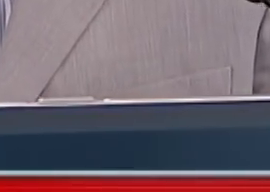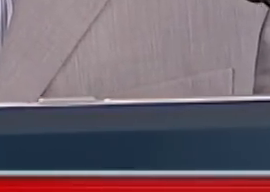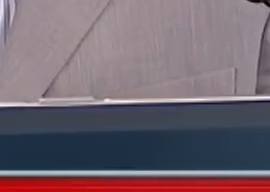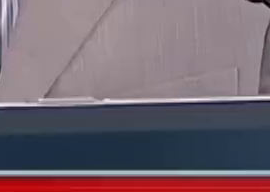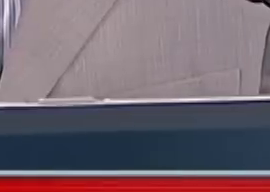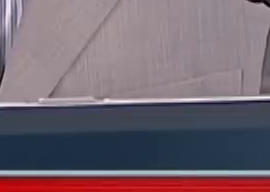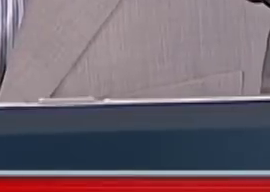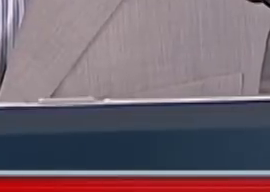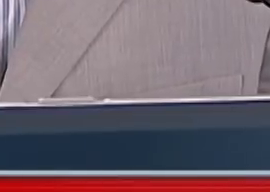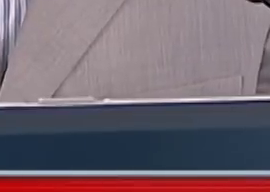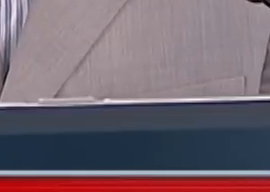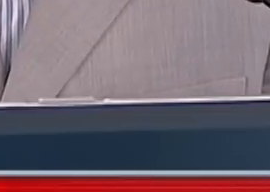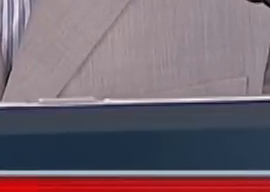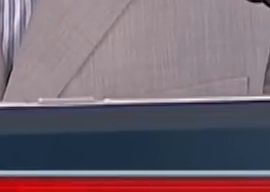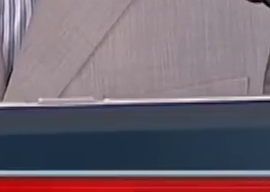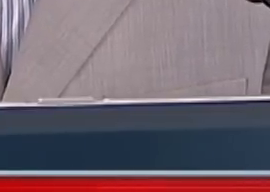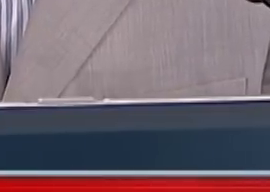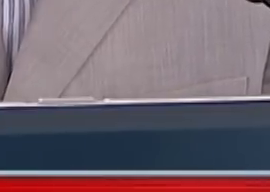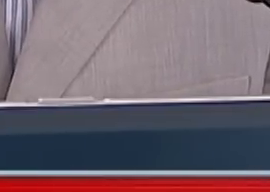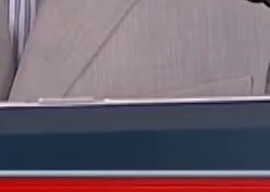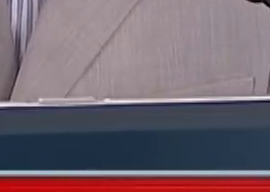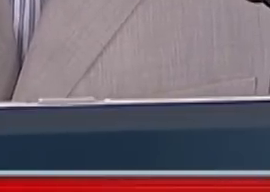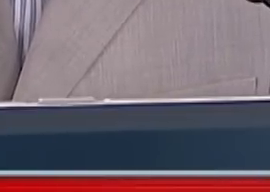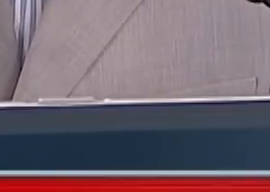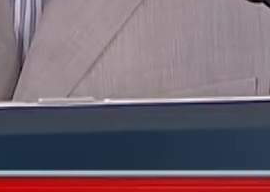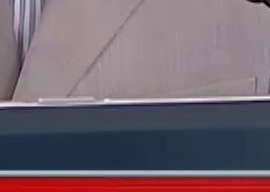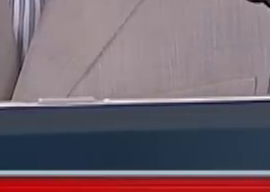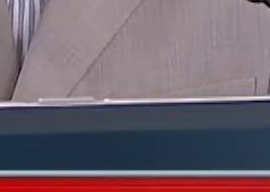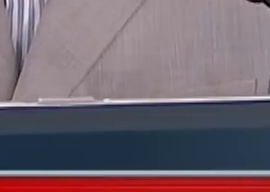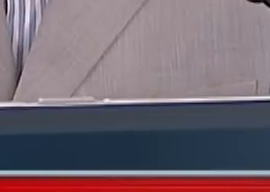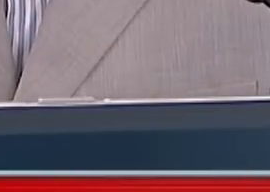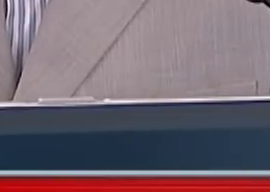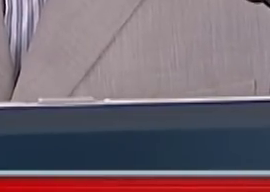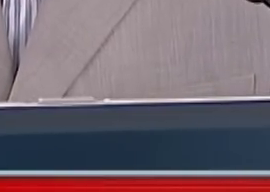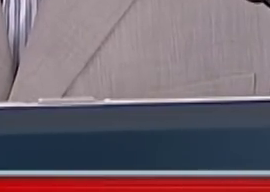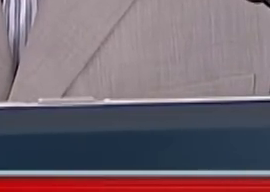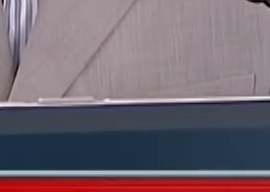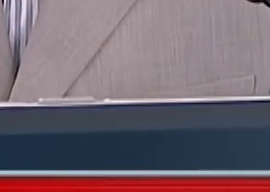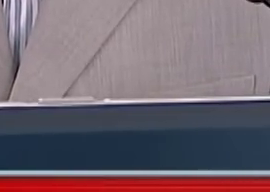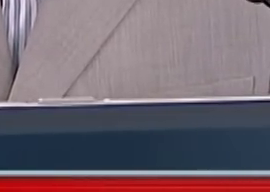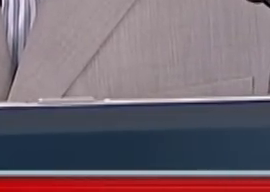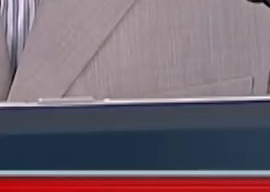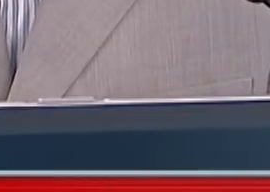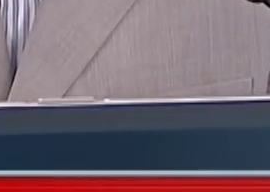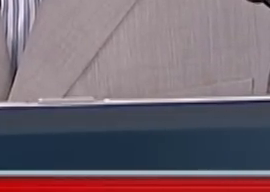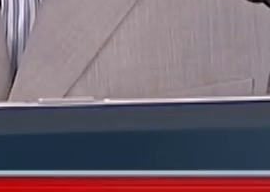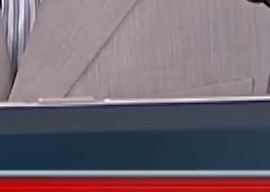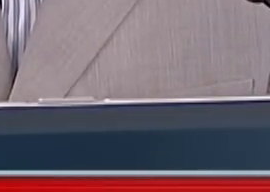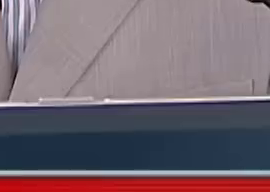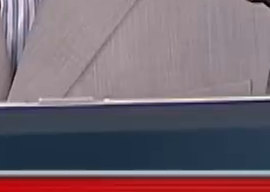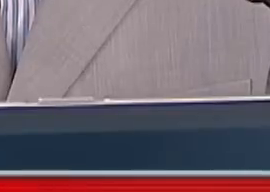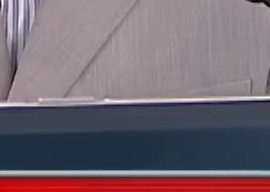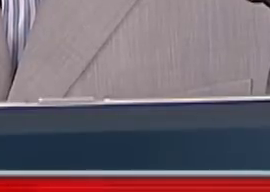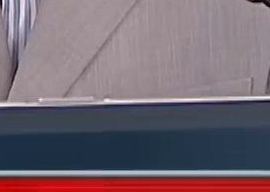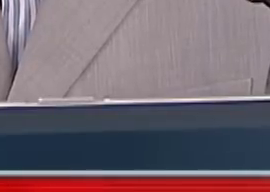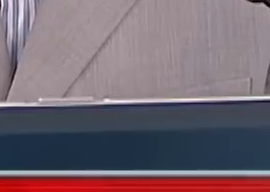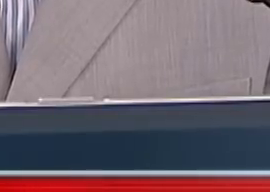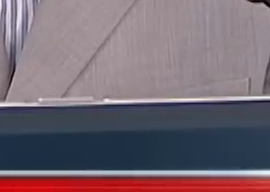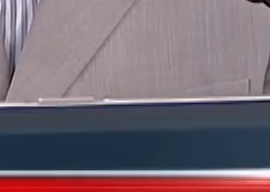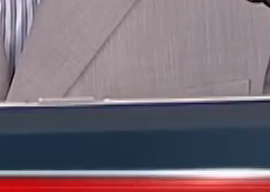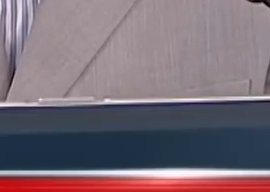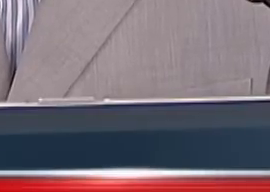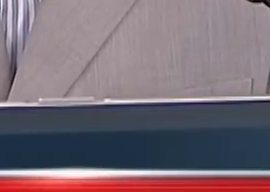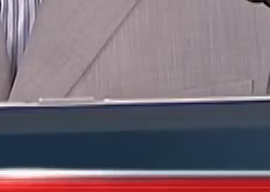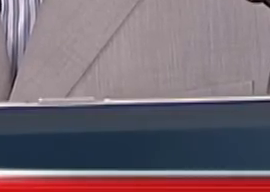de Nisman. Porque, permíteme leerte esto, solo dijo que no hay un solo abogado, magistrado,